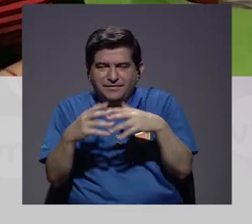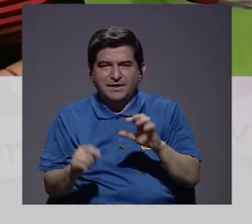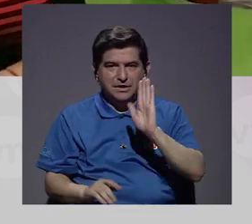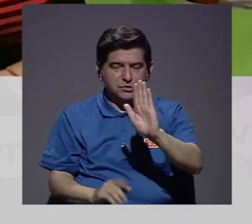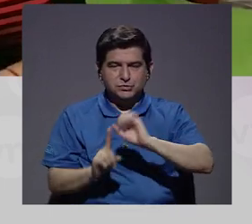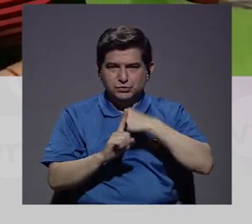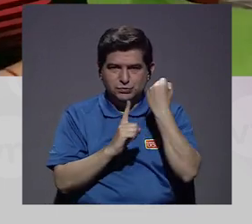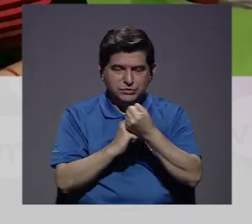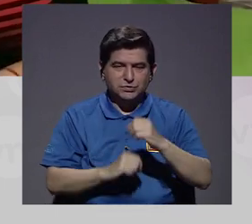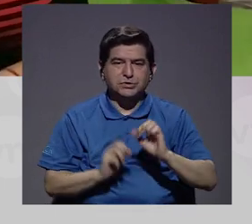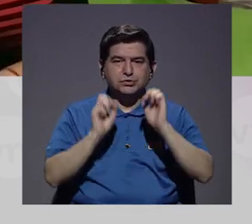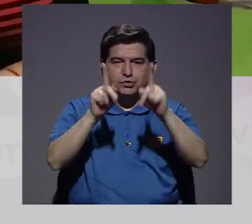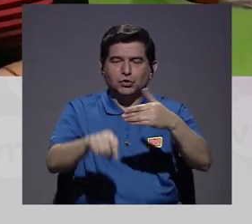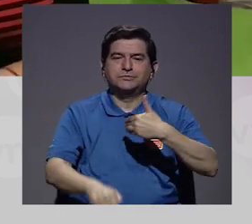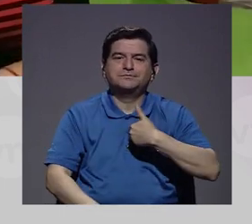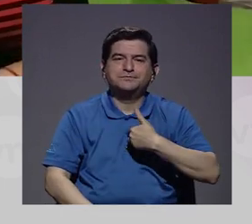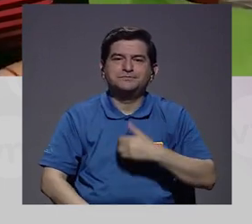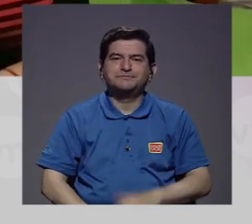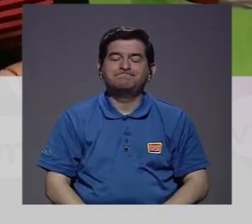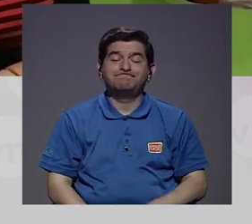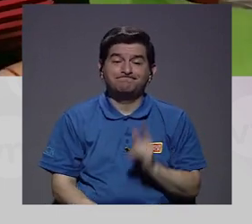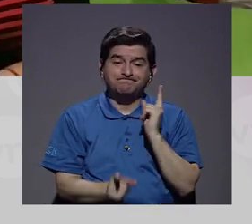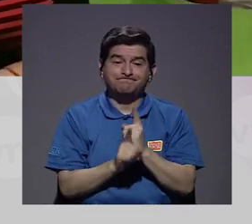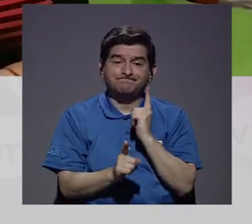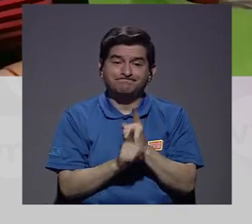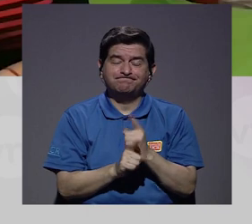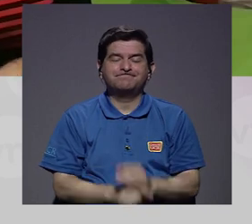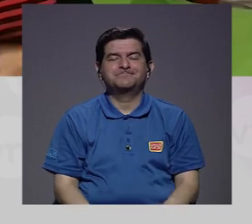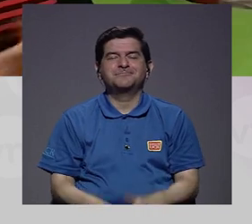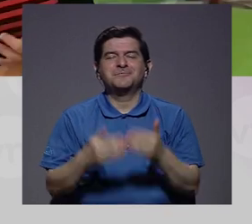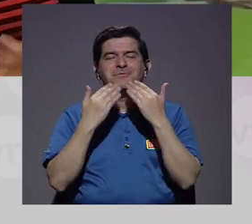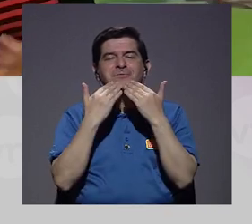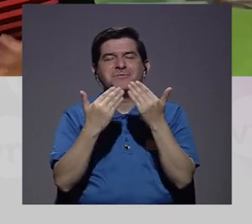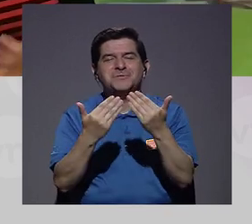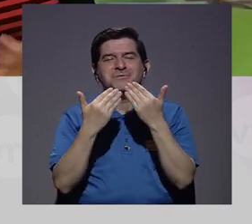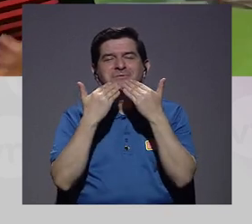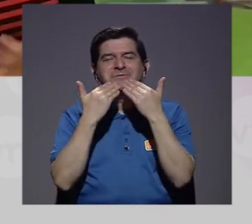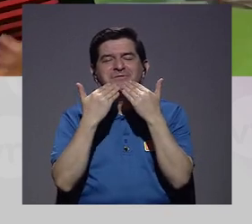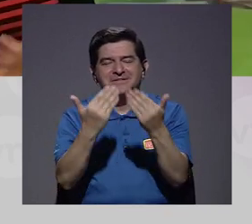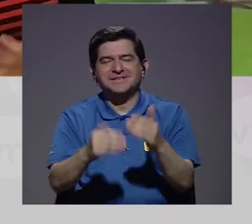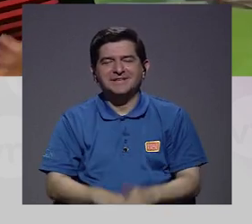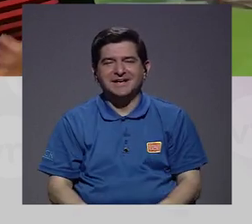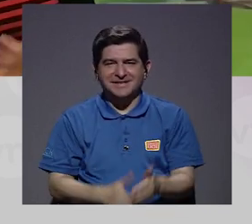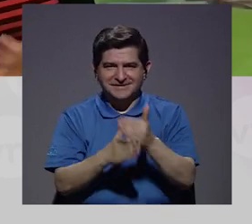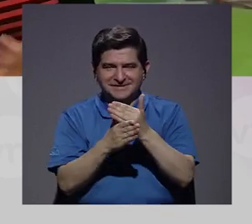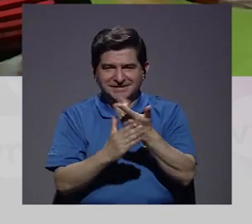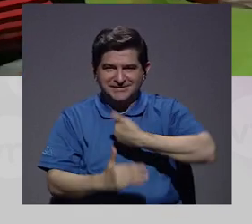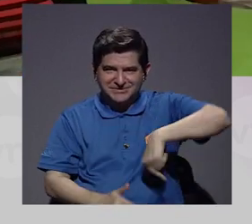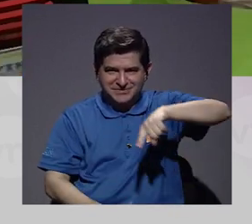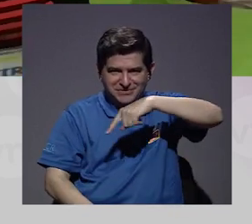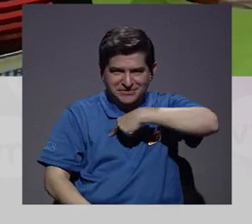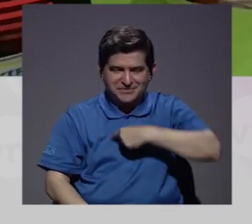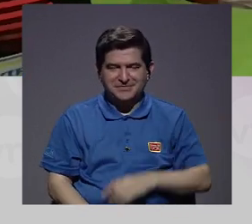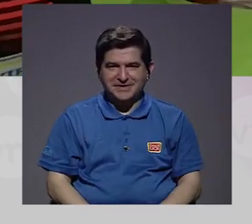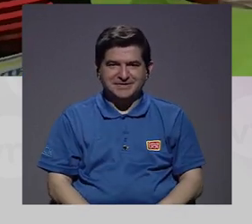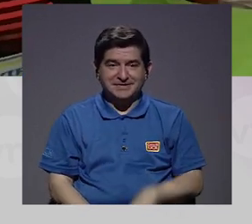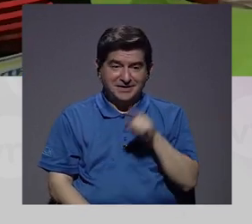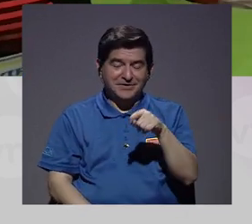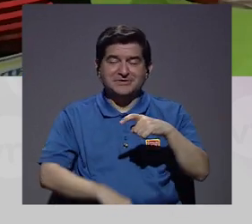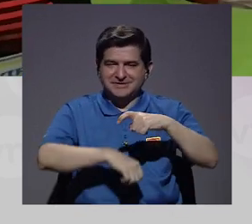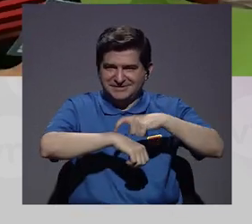a sus condiciones y a sus posibilidades. Así es. Bueno, muchísimas gracias por haber compartido con nosotros